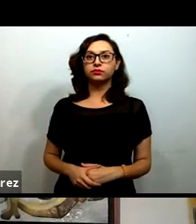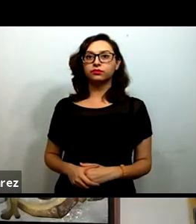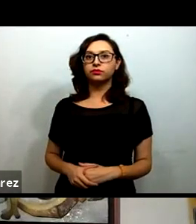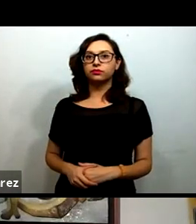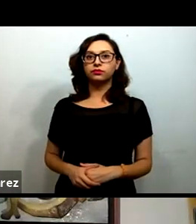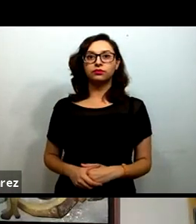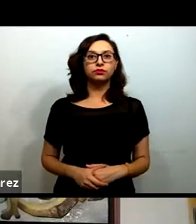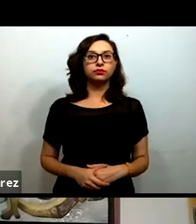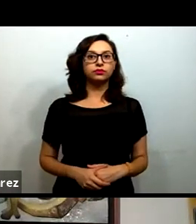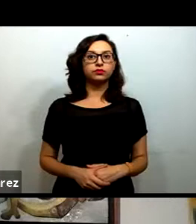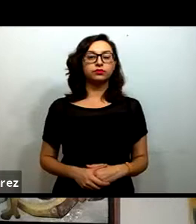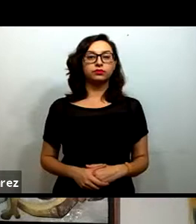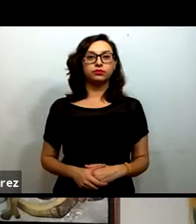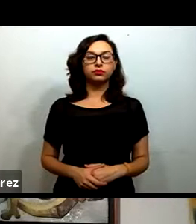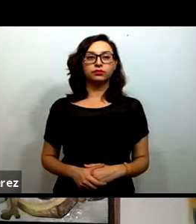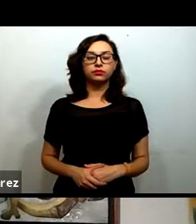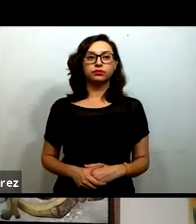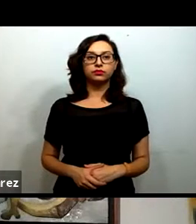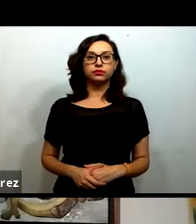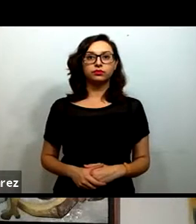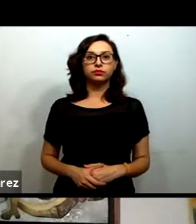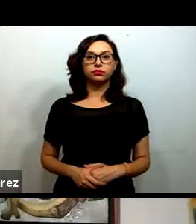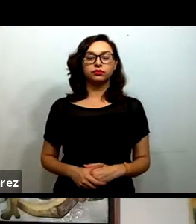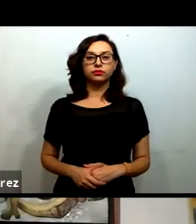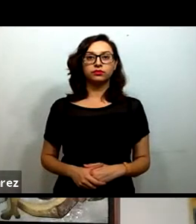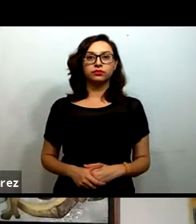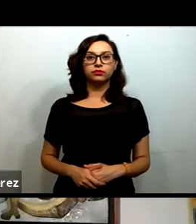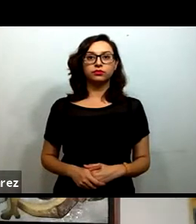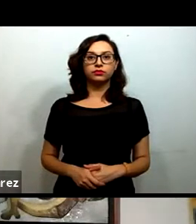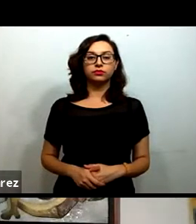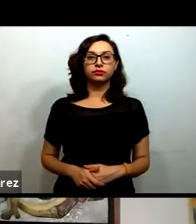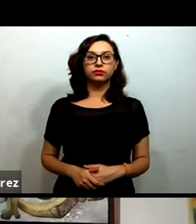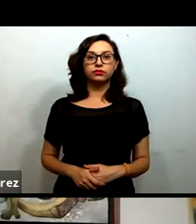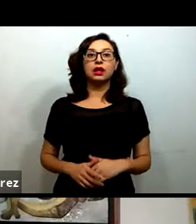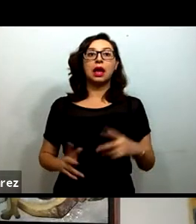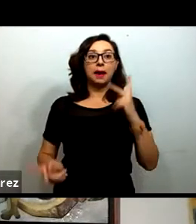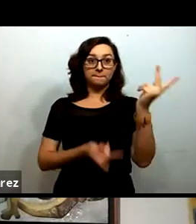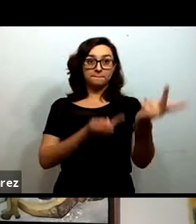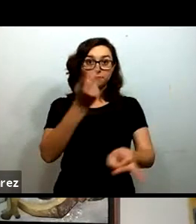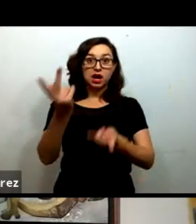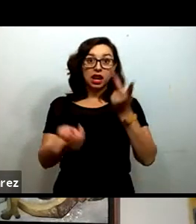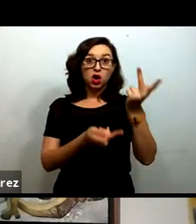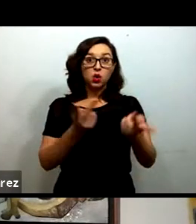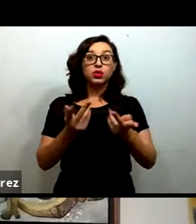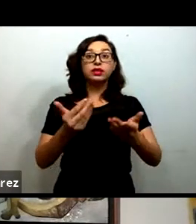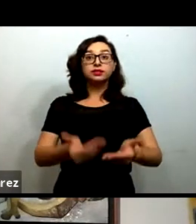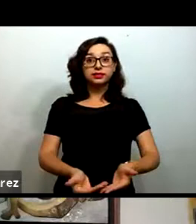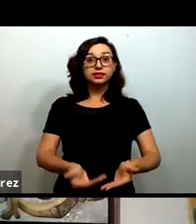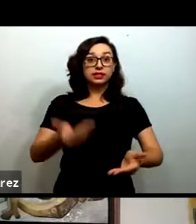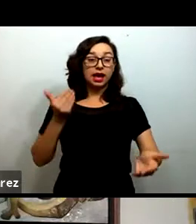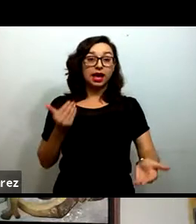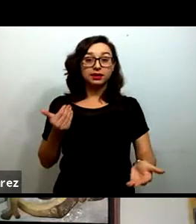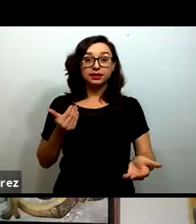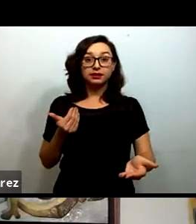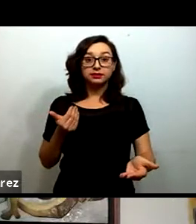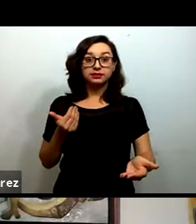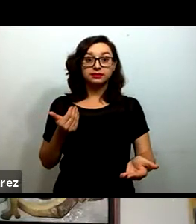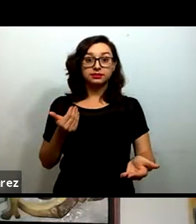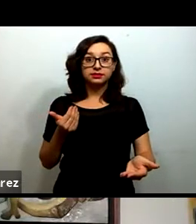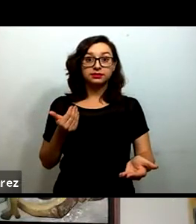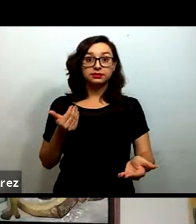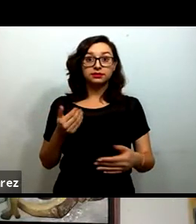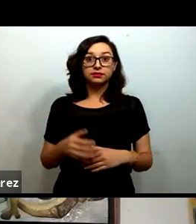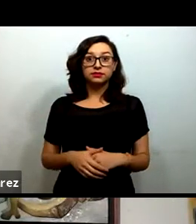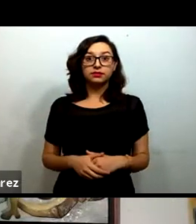Antes de que entre en las preguntas específicas para las panelistas, déjenme que les